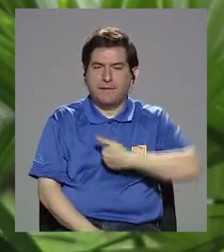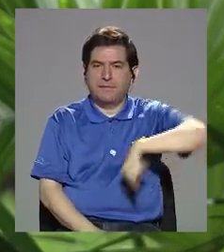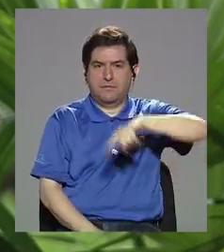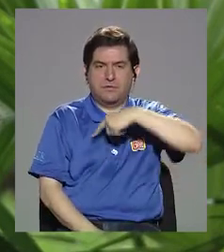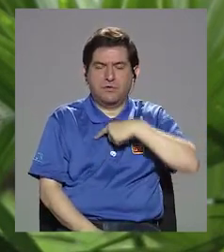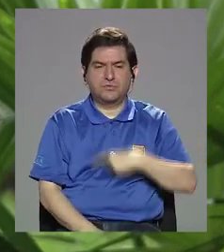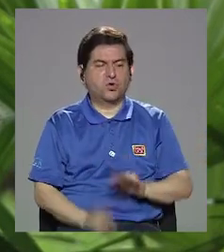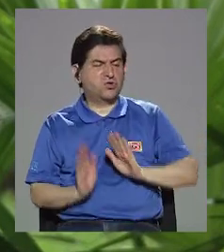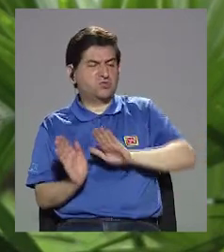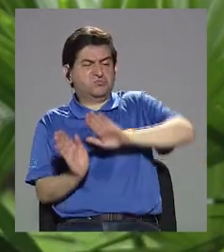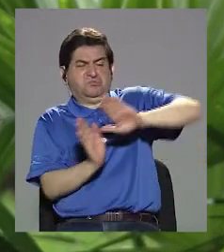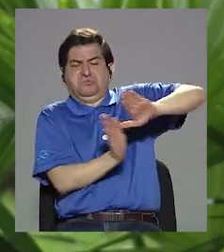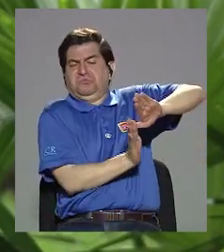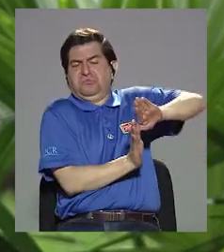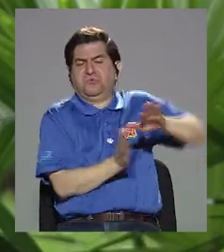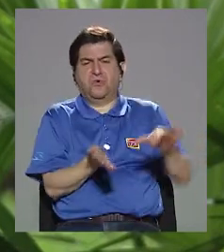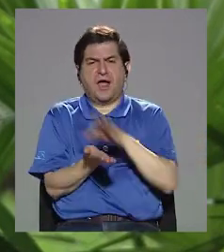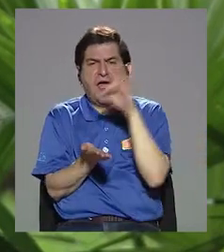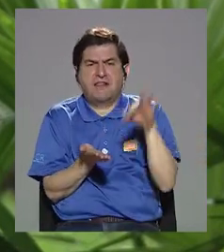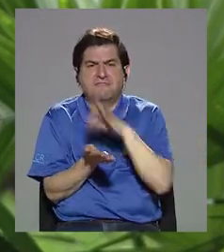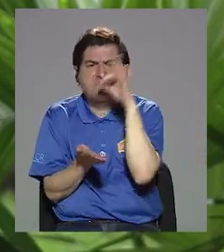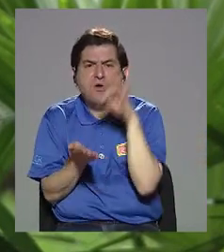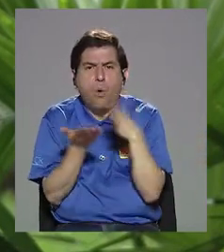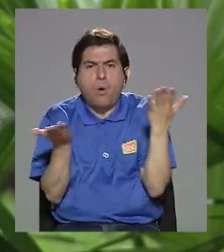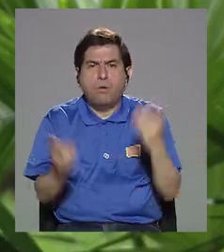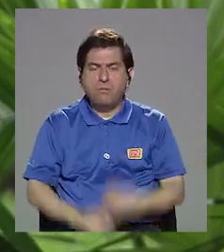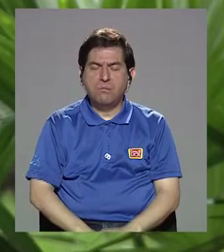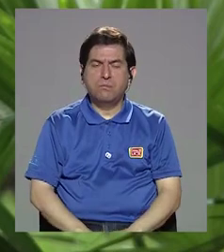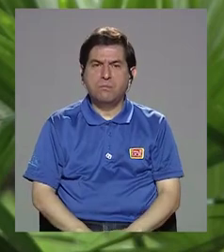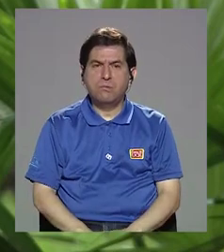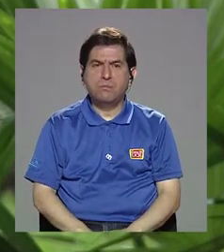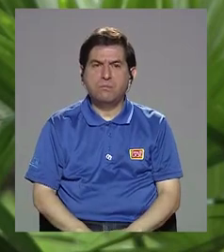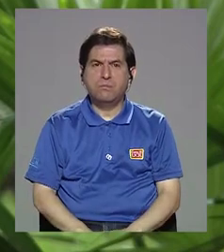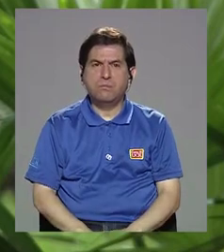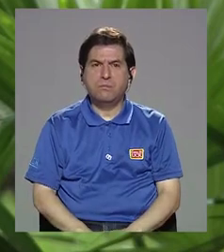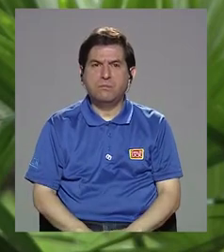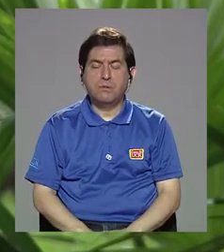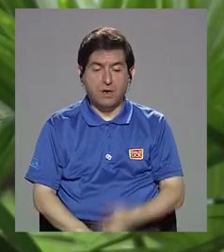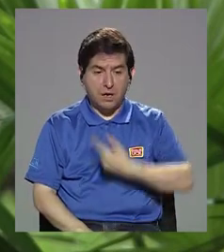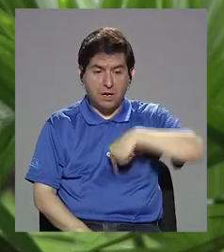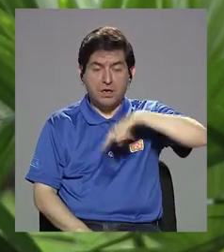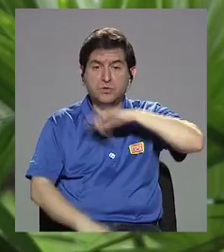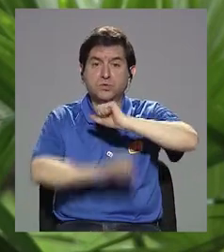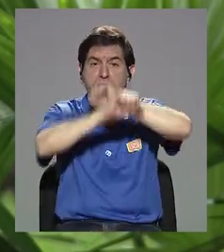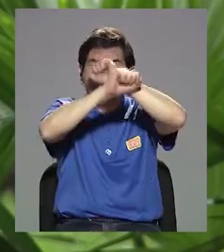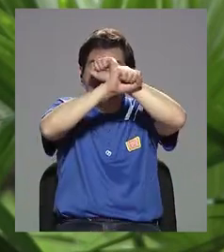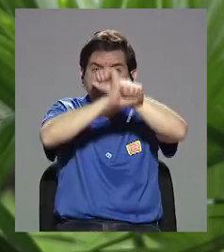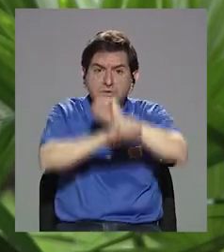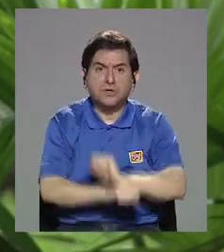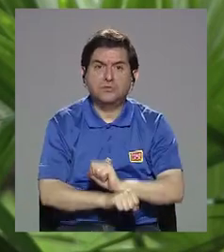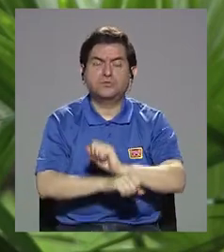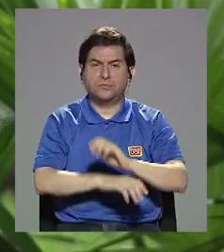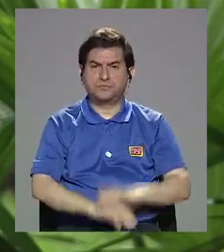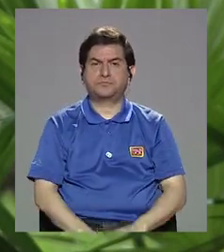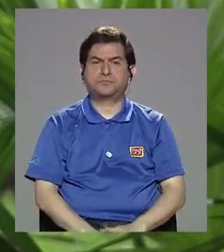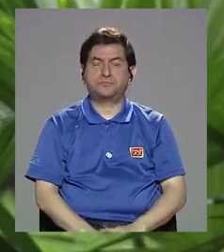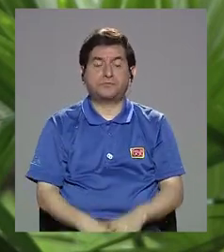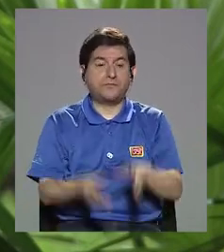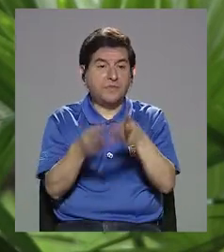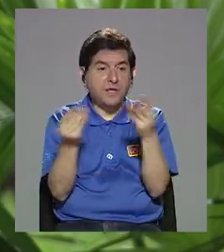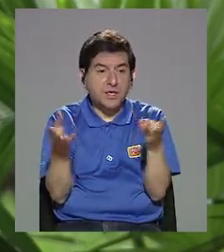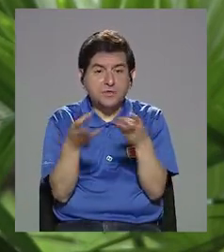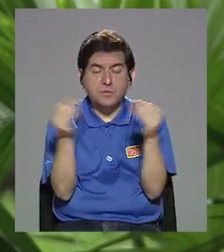despreciando los frijoles, que es nuestra tradición y es el